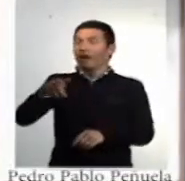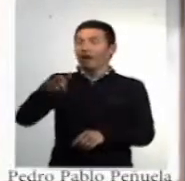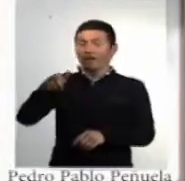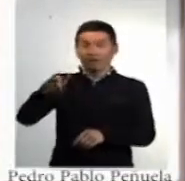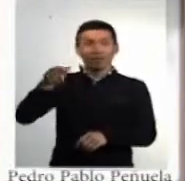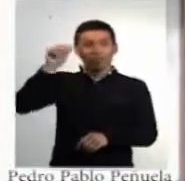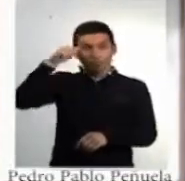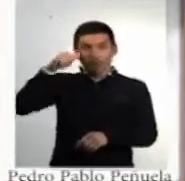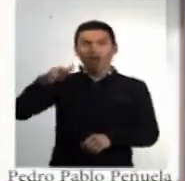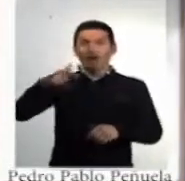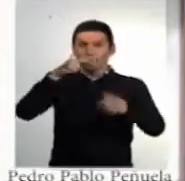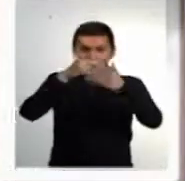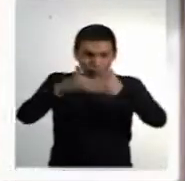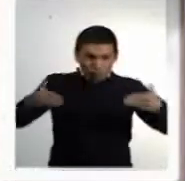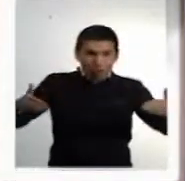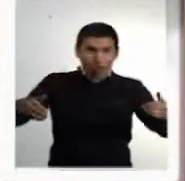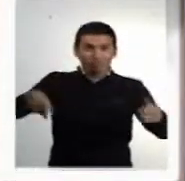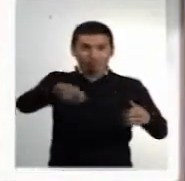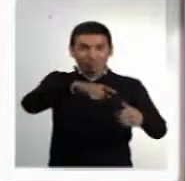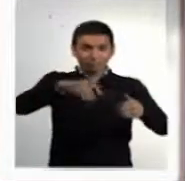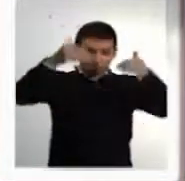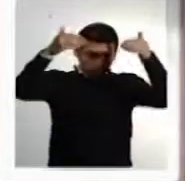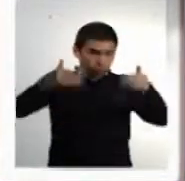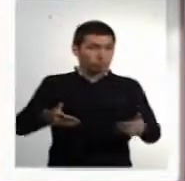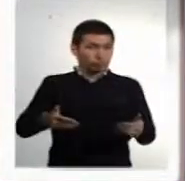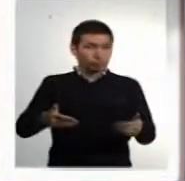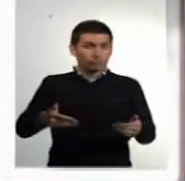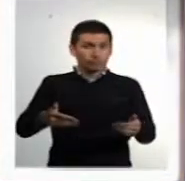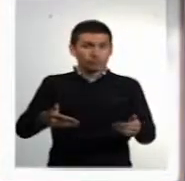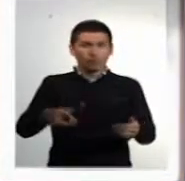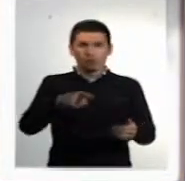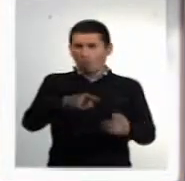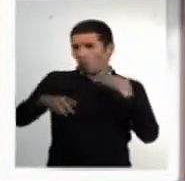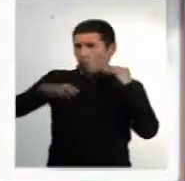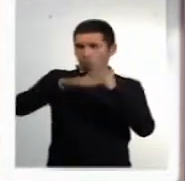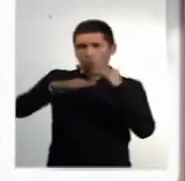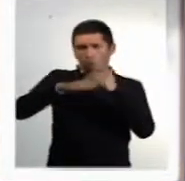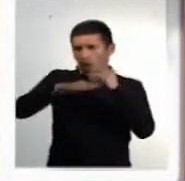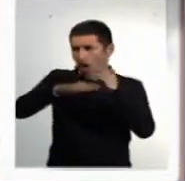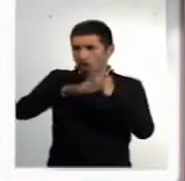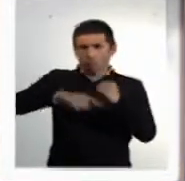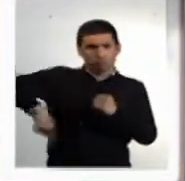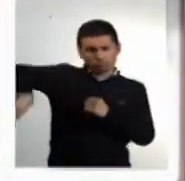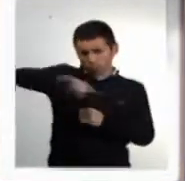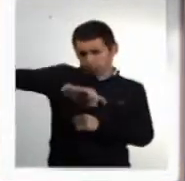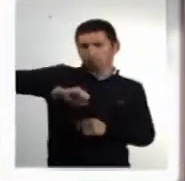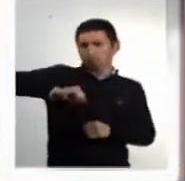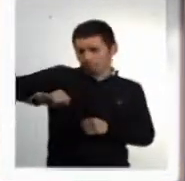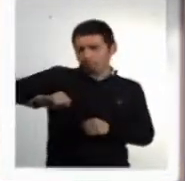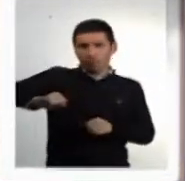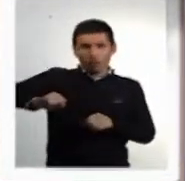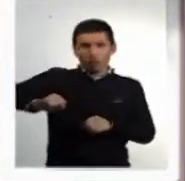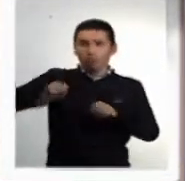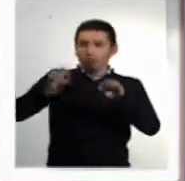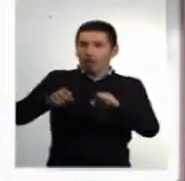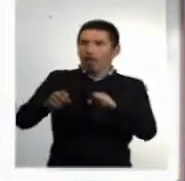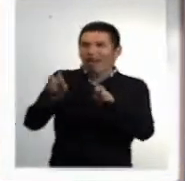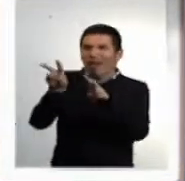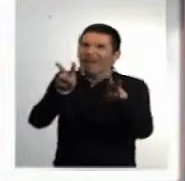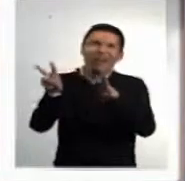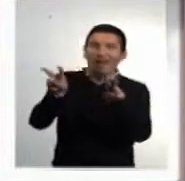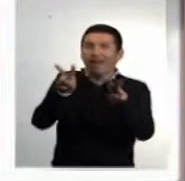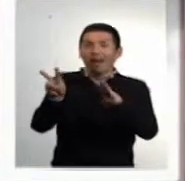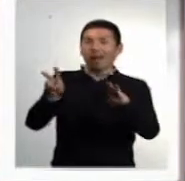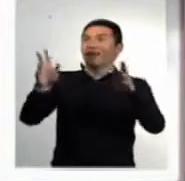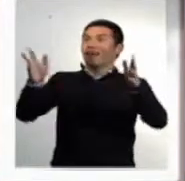digamos, acordado de que los niños y las niñas con discapacidad, en igualdad a los demás niños, puedan disfrutar